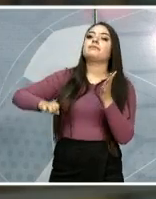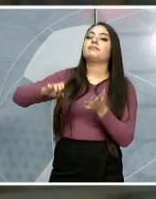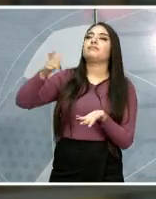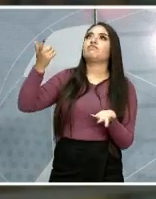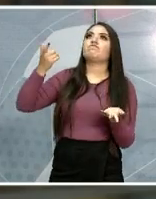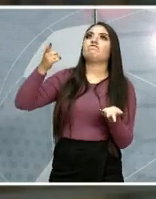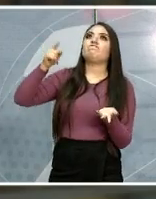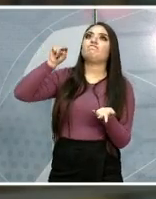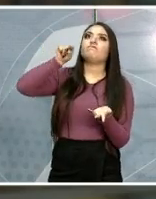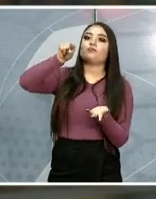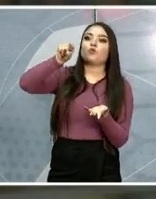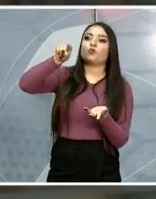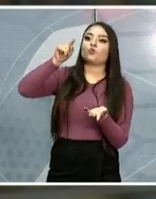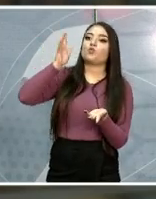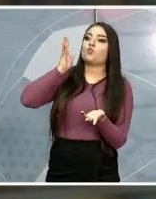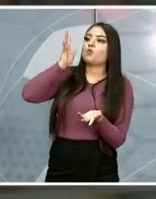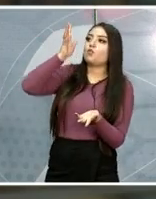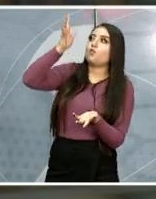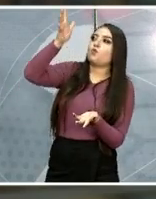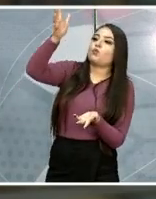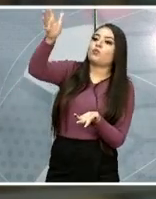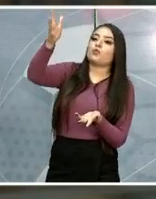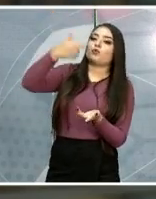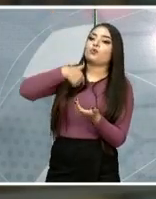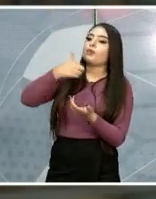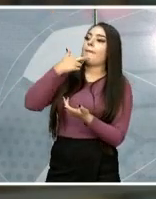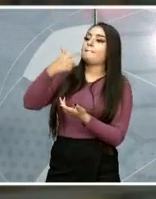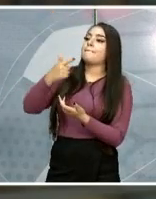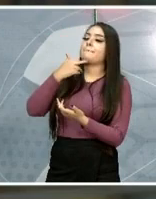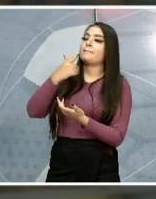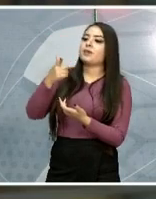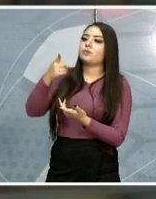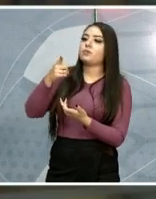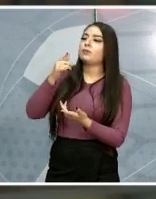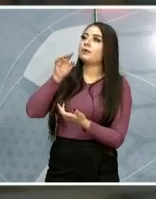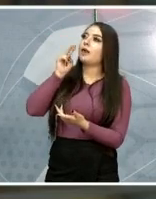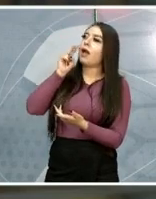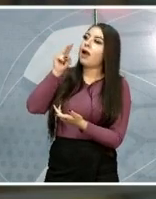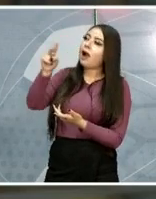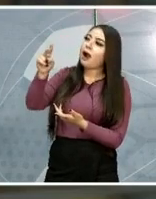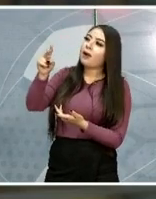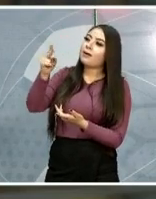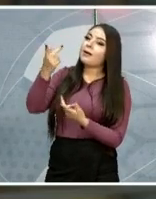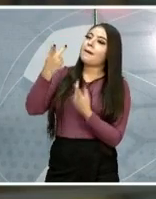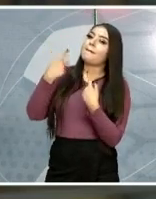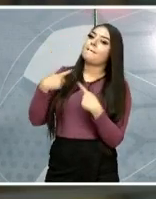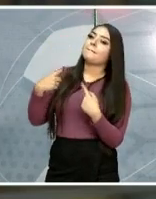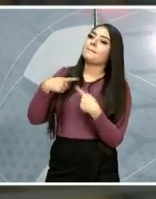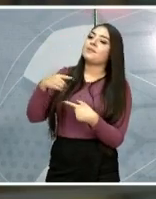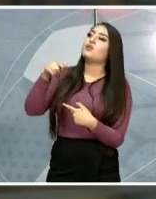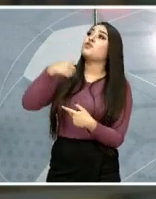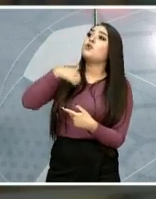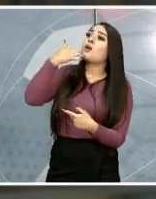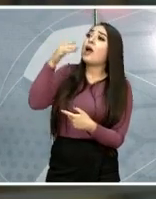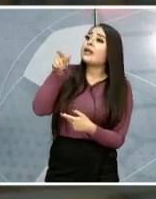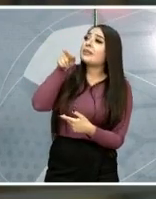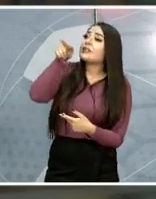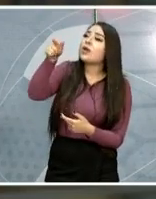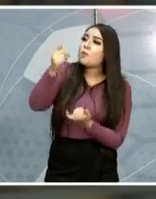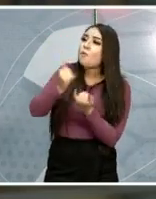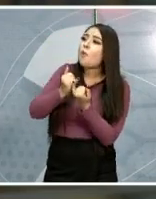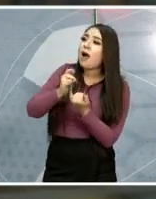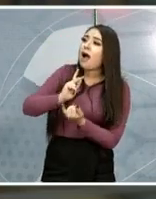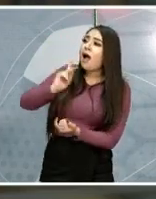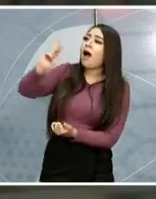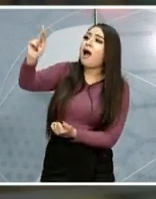adelante tienes que tener ídolos, ¿no? Gente que yo quisiera ser como, quisiera parecerme